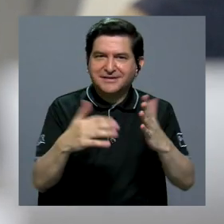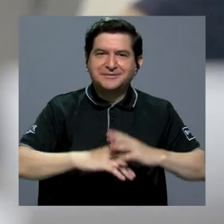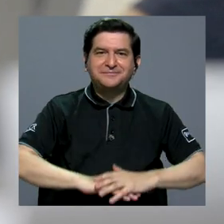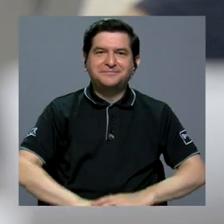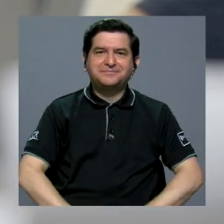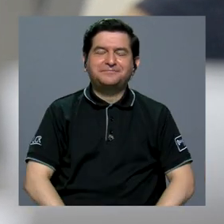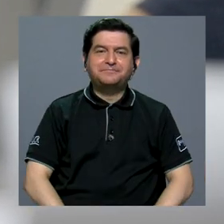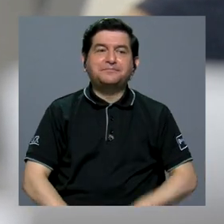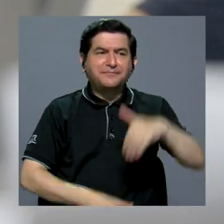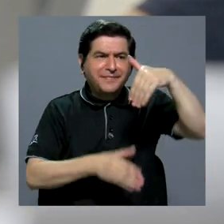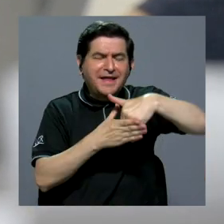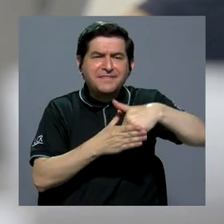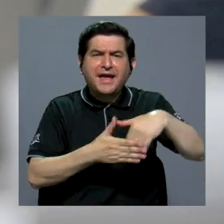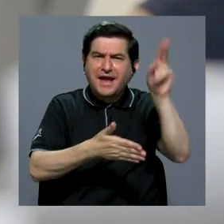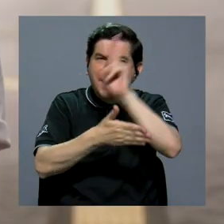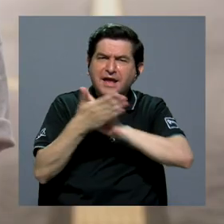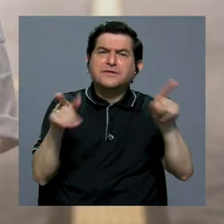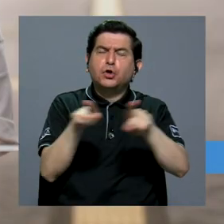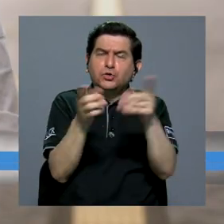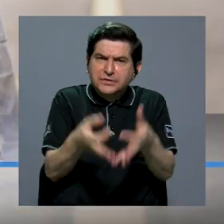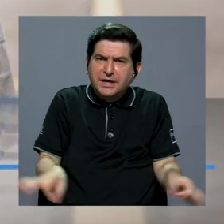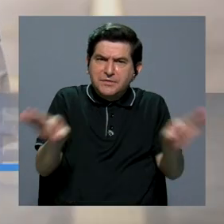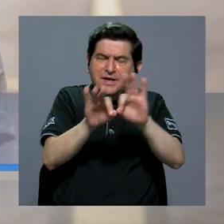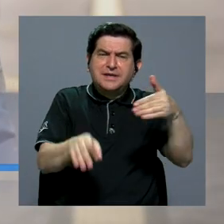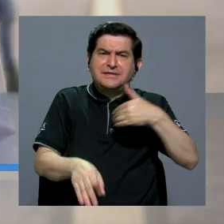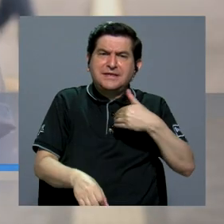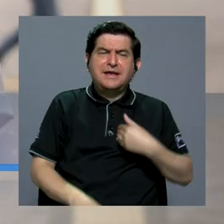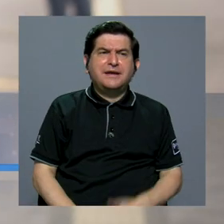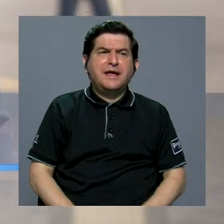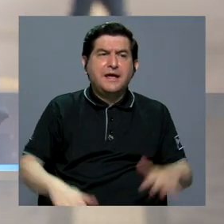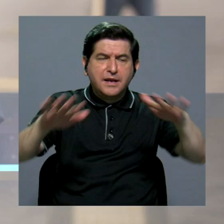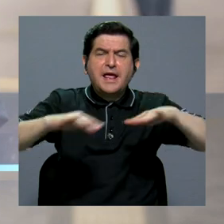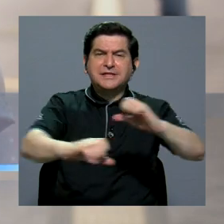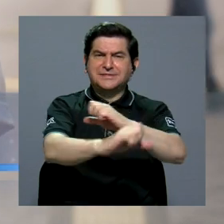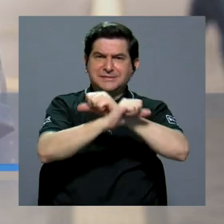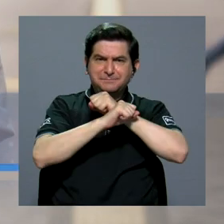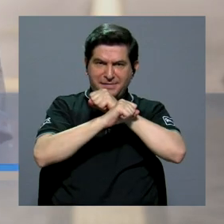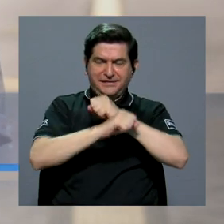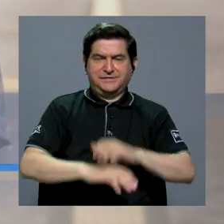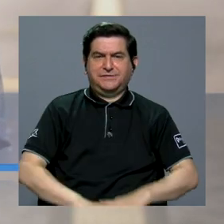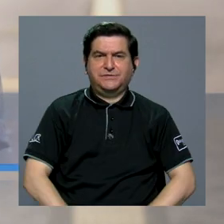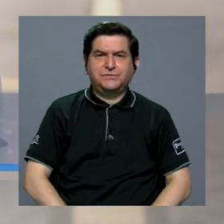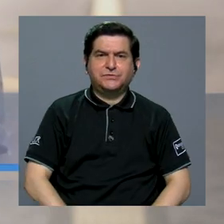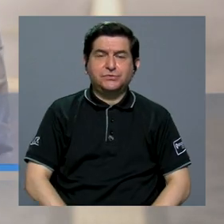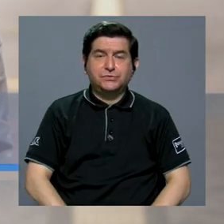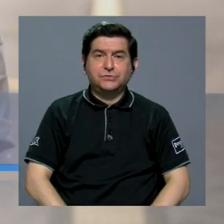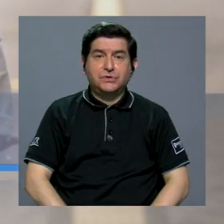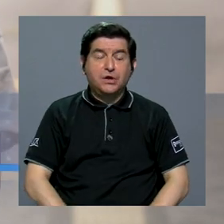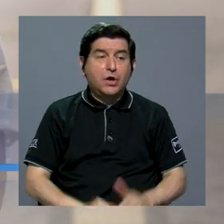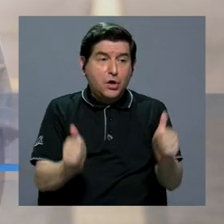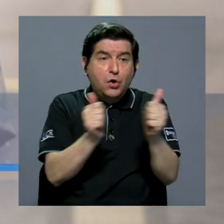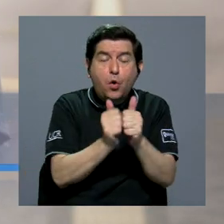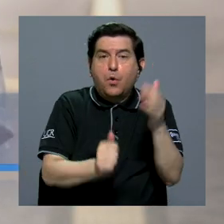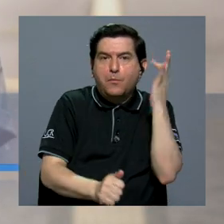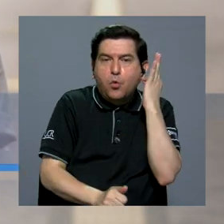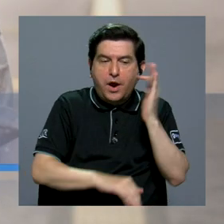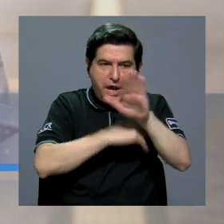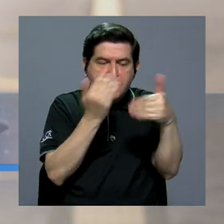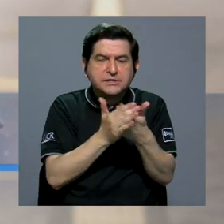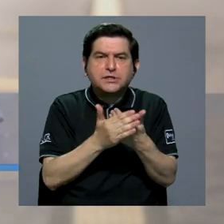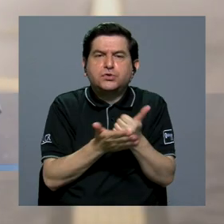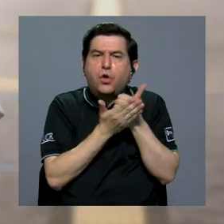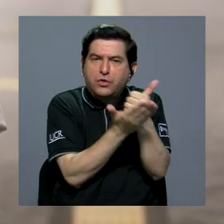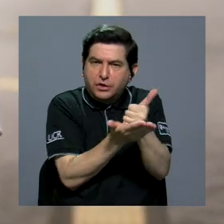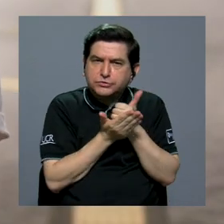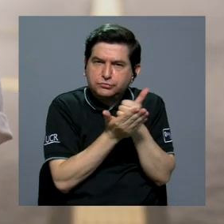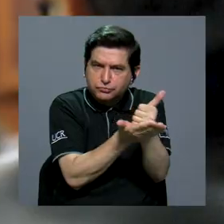continuación. Dentro de la academia también es importante tener espacios seguros, donde sean con mujeres y que entre todas